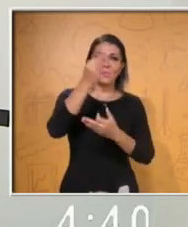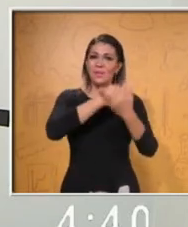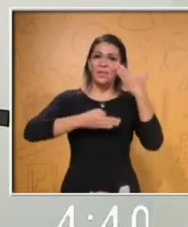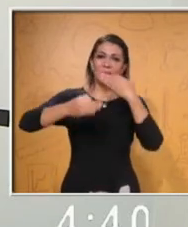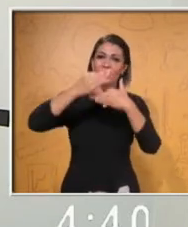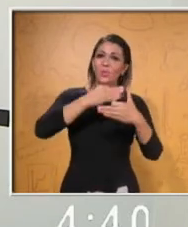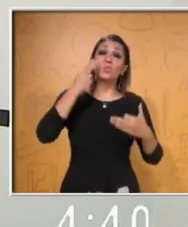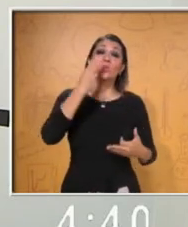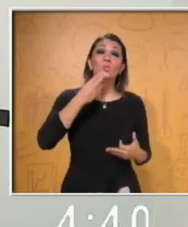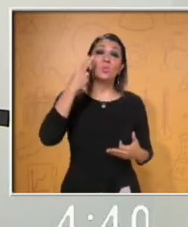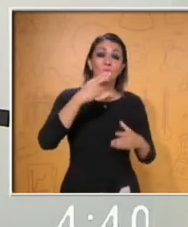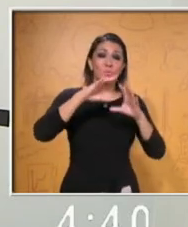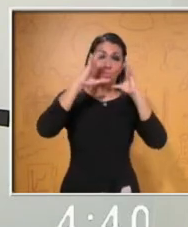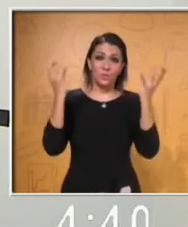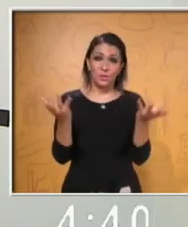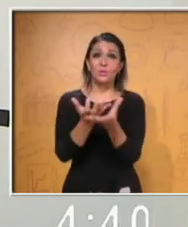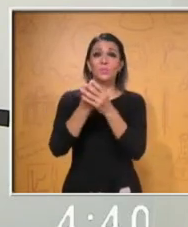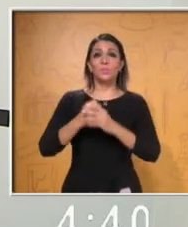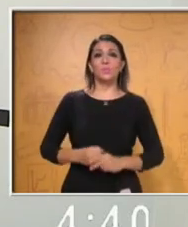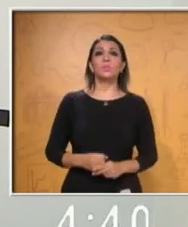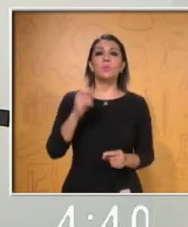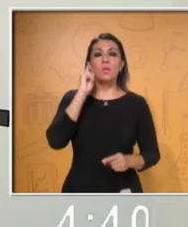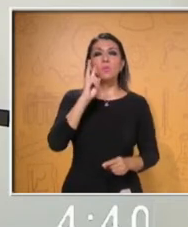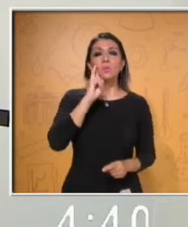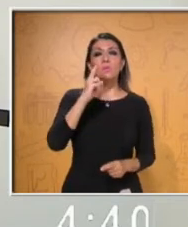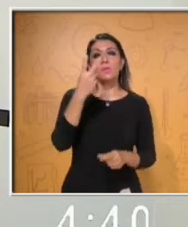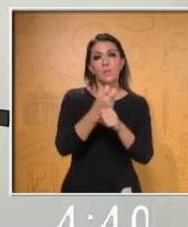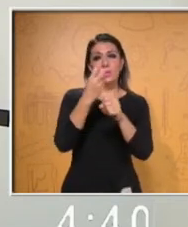alrededor del mundo. Escuchemos el segundo audio.